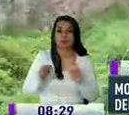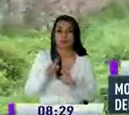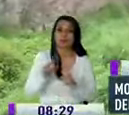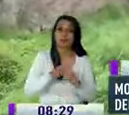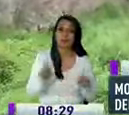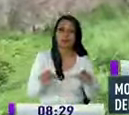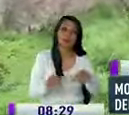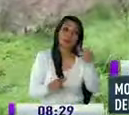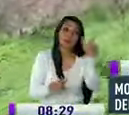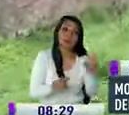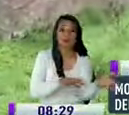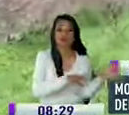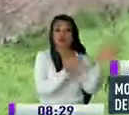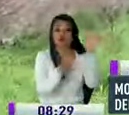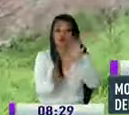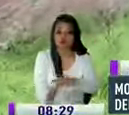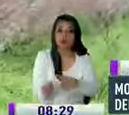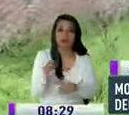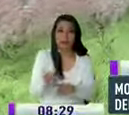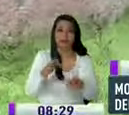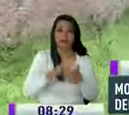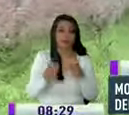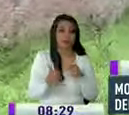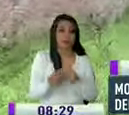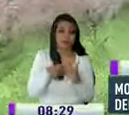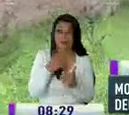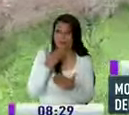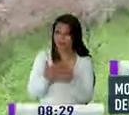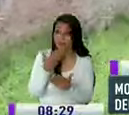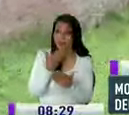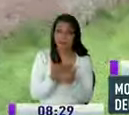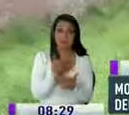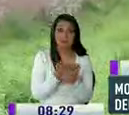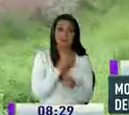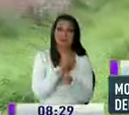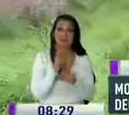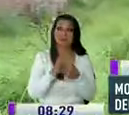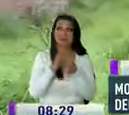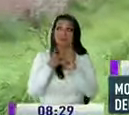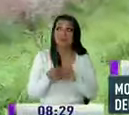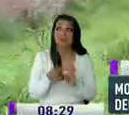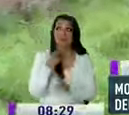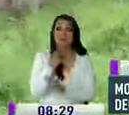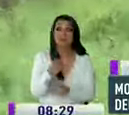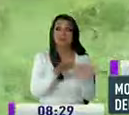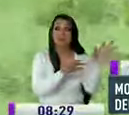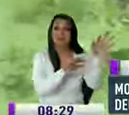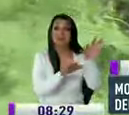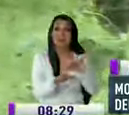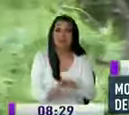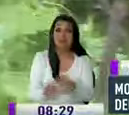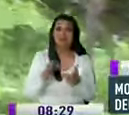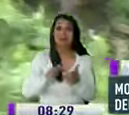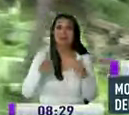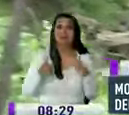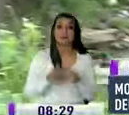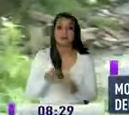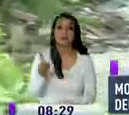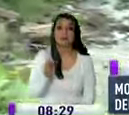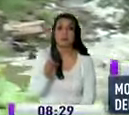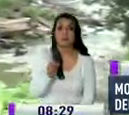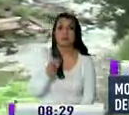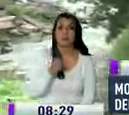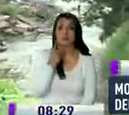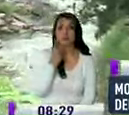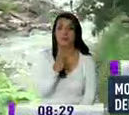sí señorita ese es el caso que pasa le agradezco infinitamente bueno entonces los vecinos dicen que esa tierra no es un problema sino únicamente la